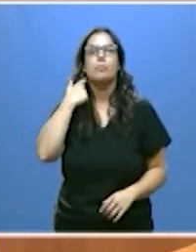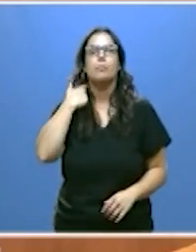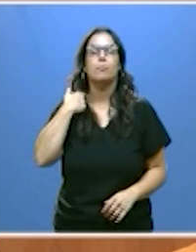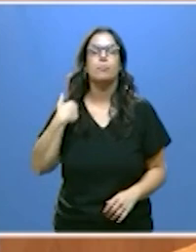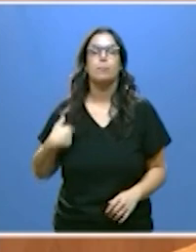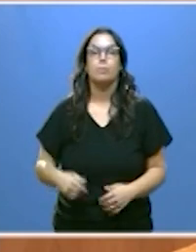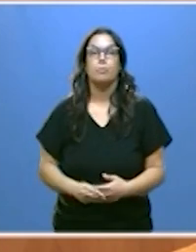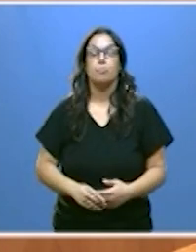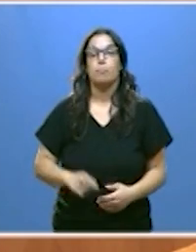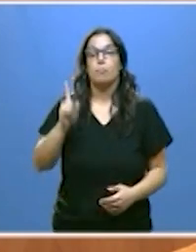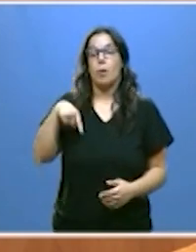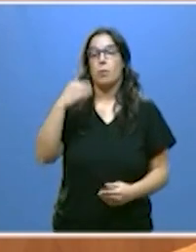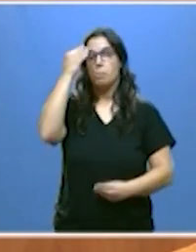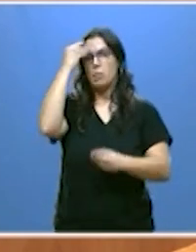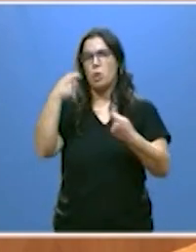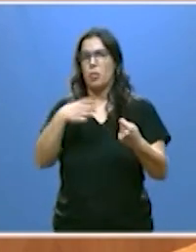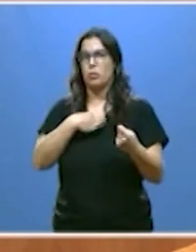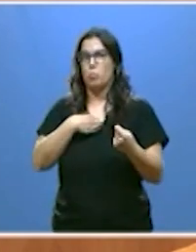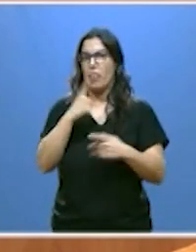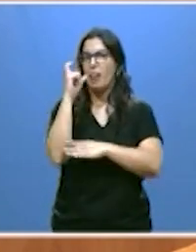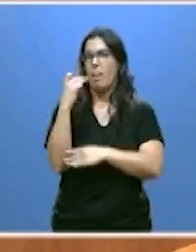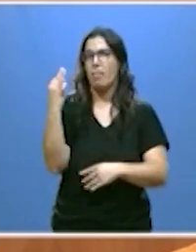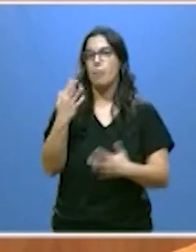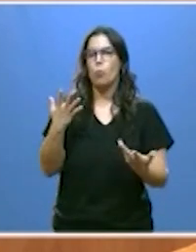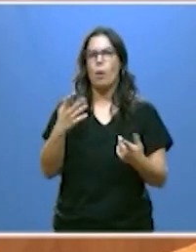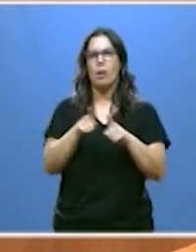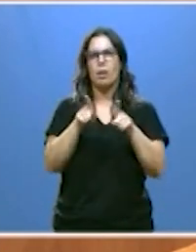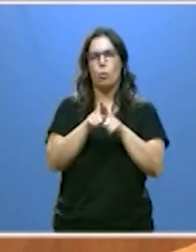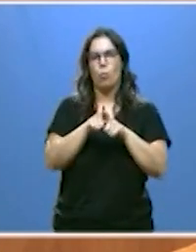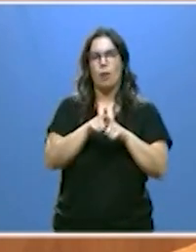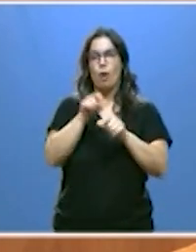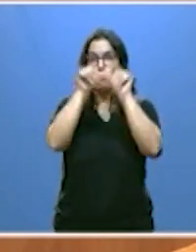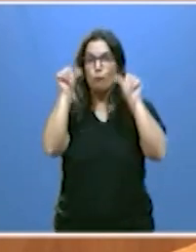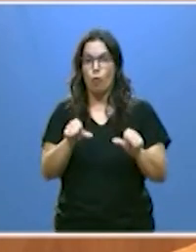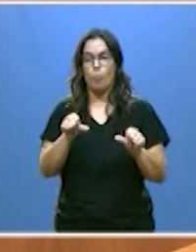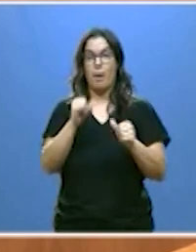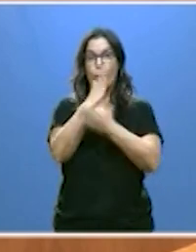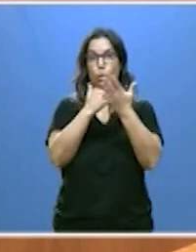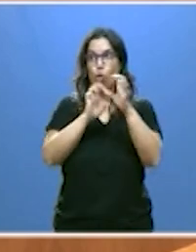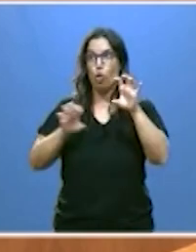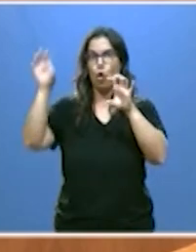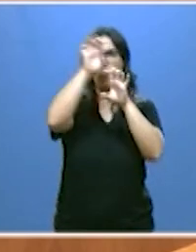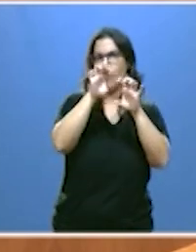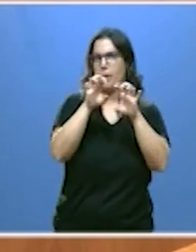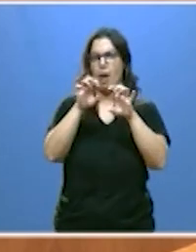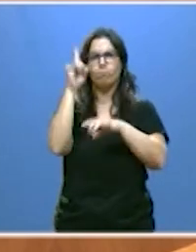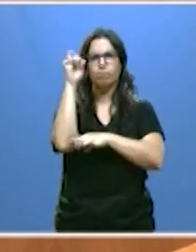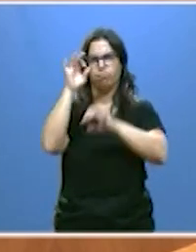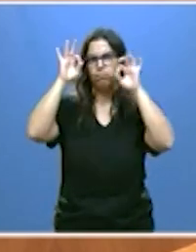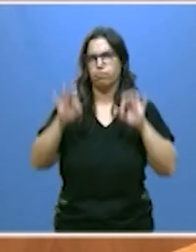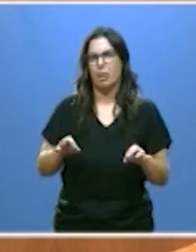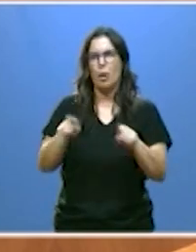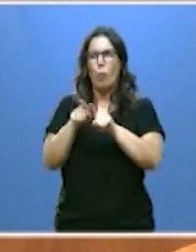Consideramos innegociable la integridad autonómica y territorial. No cederemos a chantajes